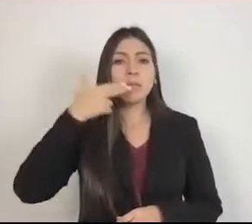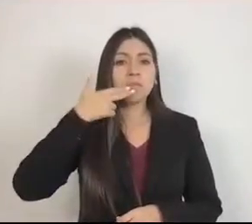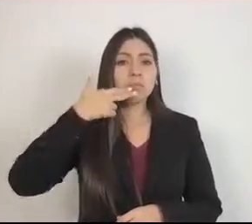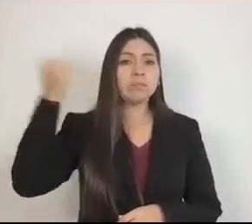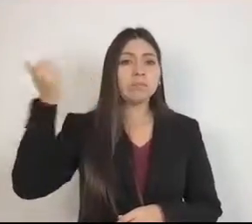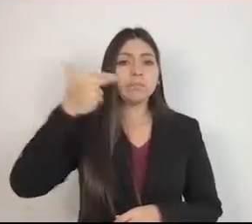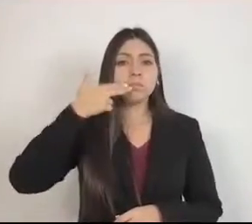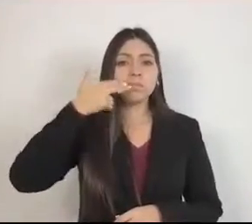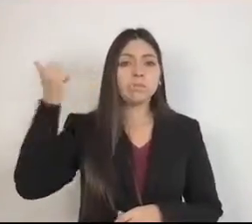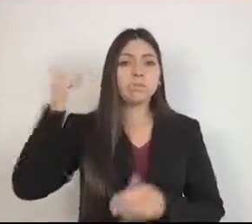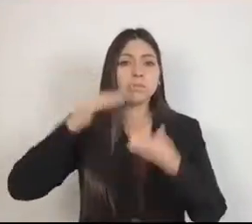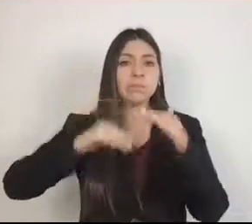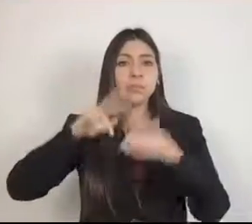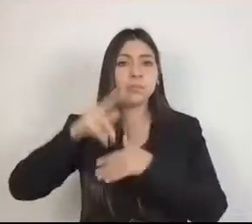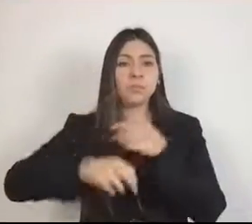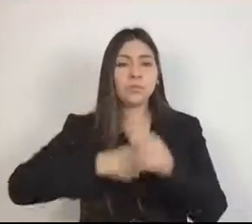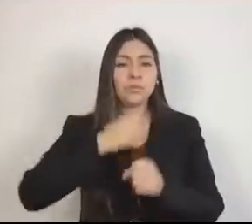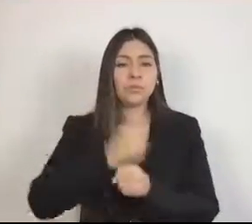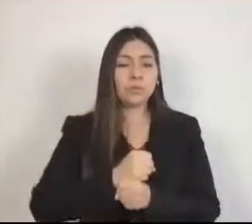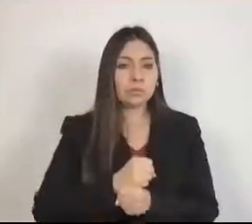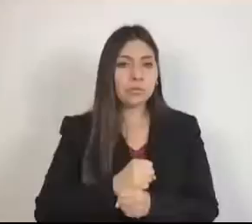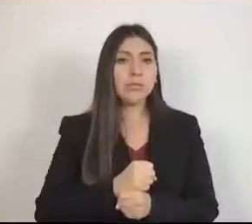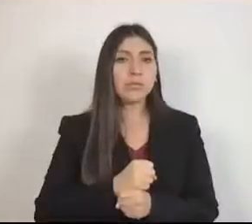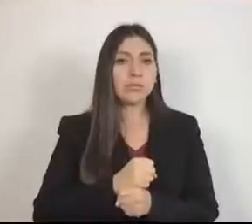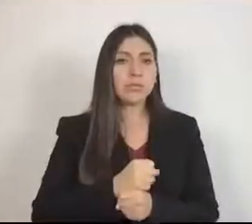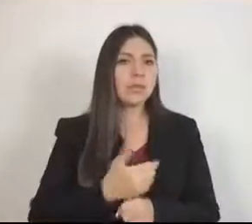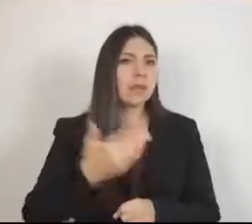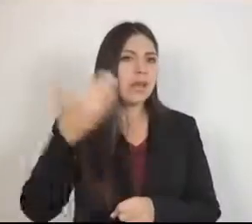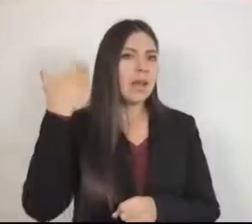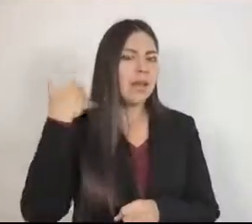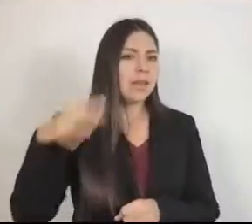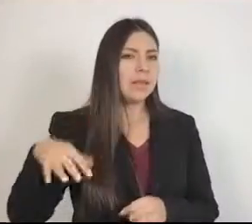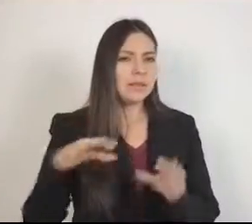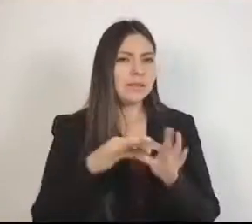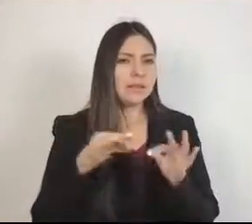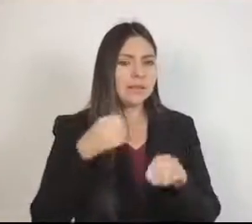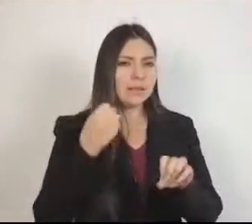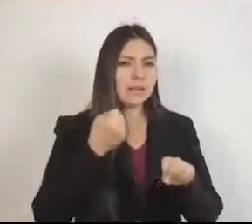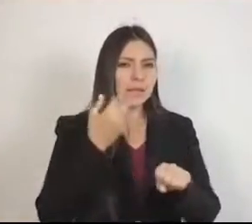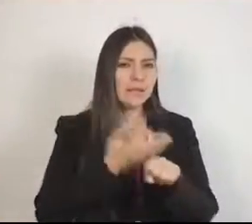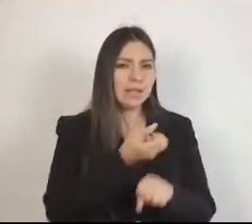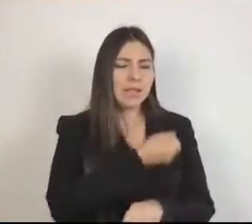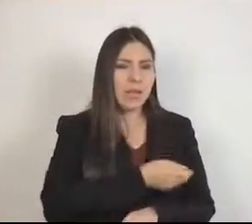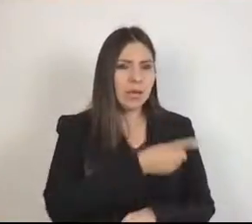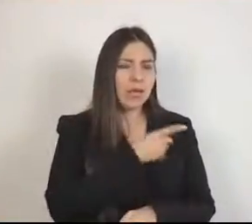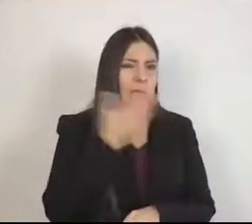Ya lo decía el secretario de salud, que si bien es cierto, somos el lugar